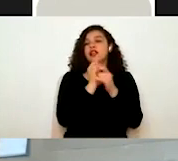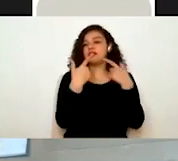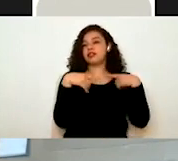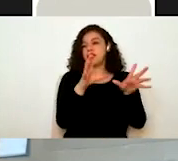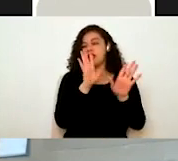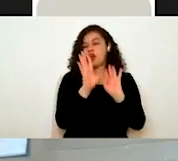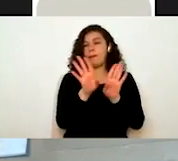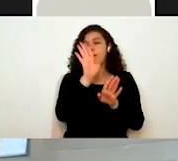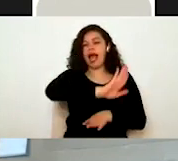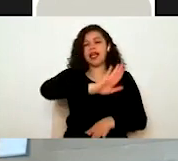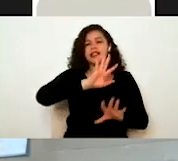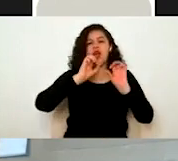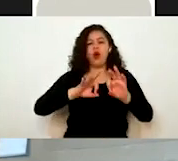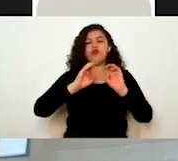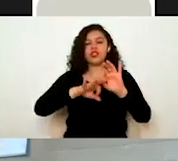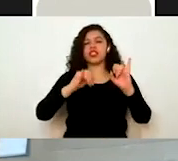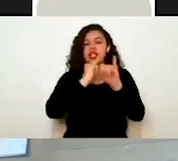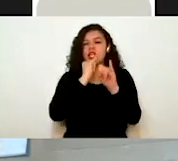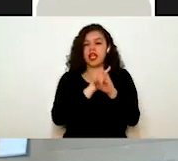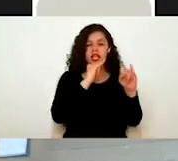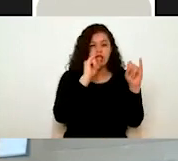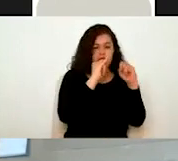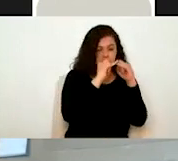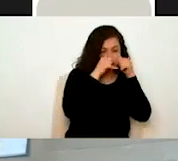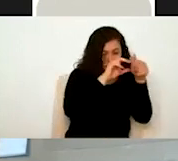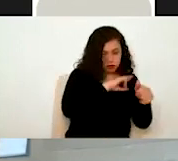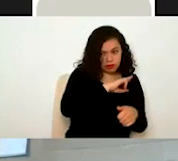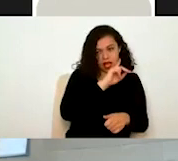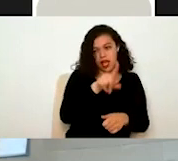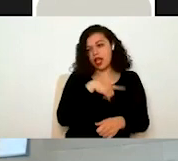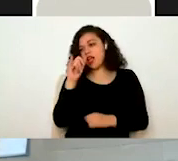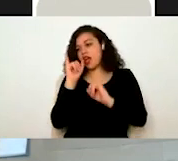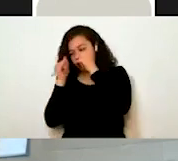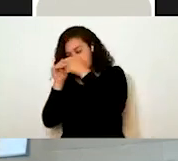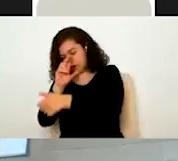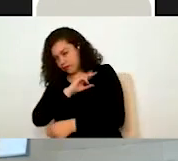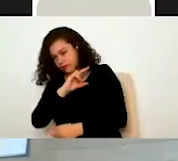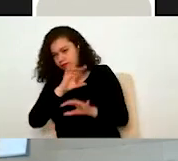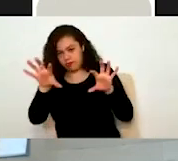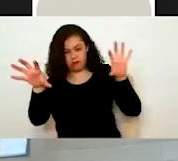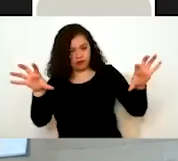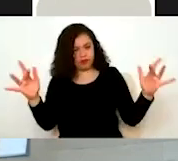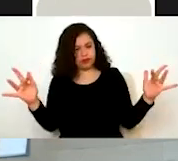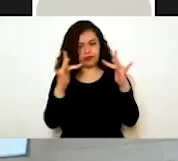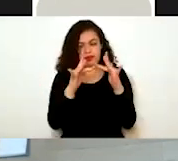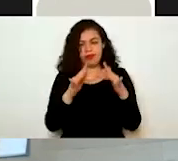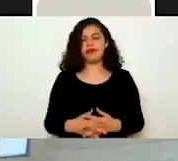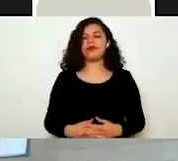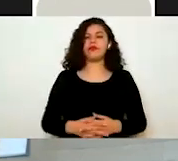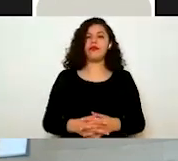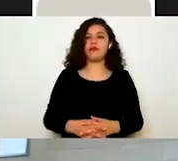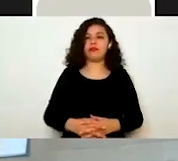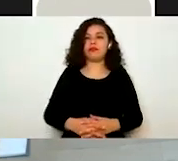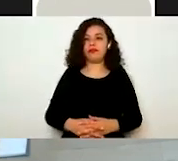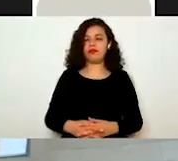virtual entre las instituciones de asistencia privada y la junta de asistencia privada, ¿no? Es decir, aquí ustedes van a, van a ingresar y